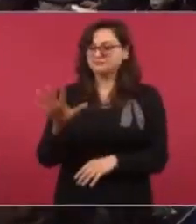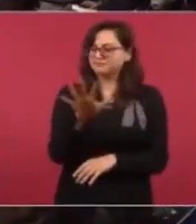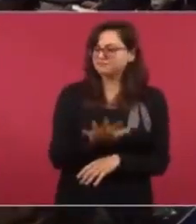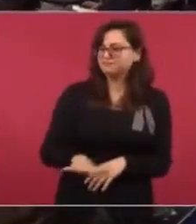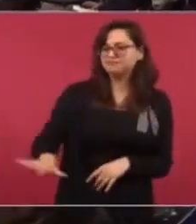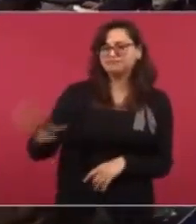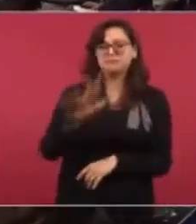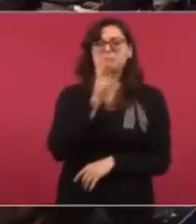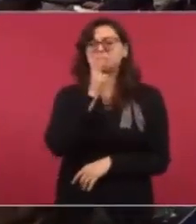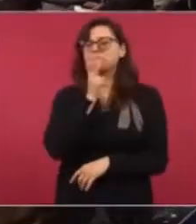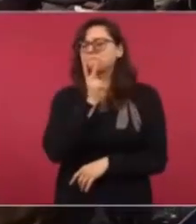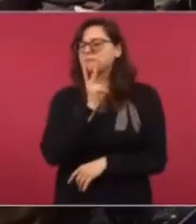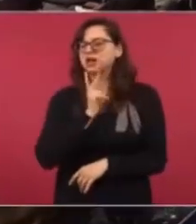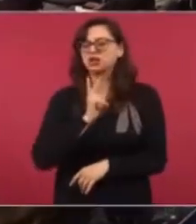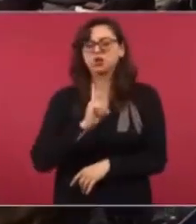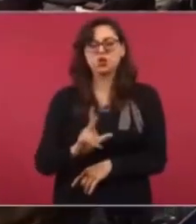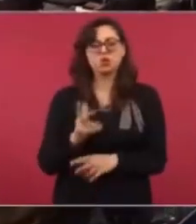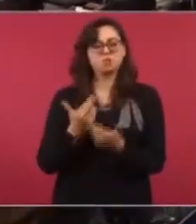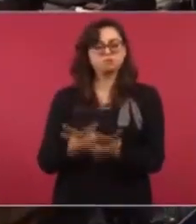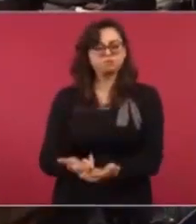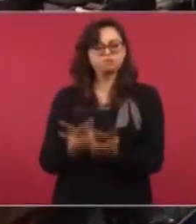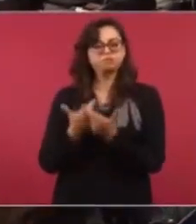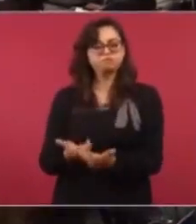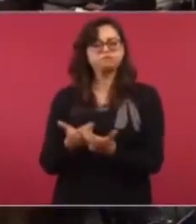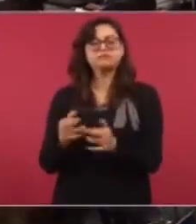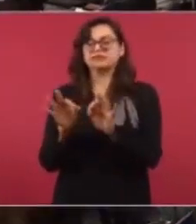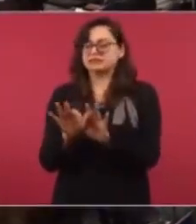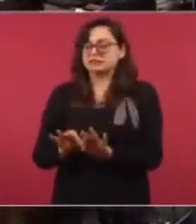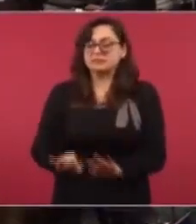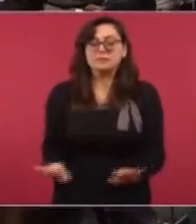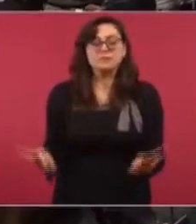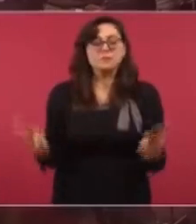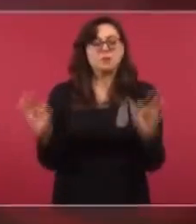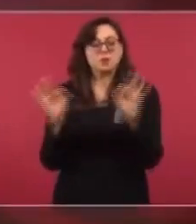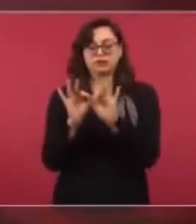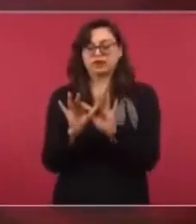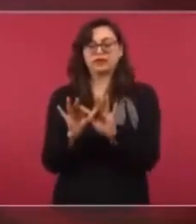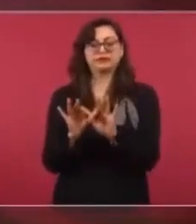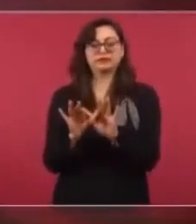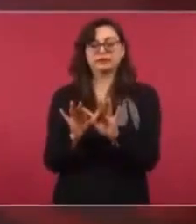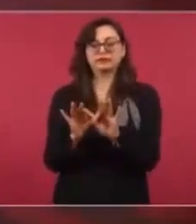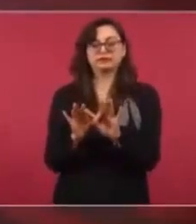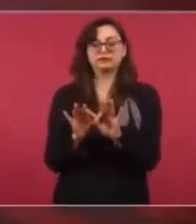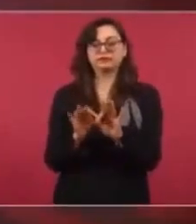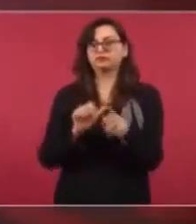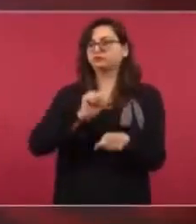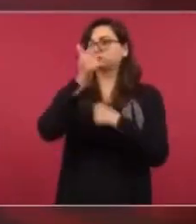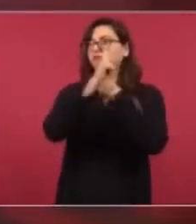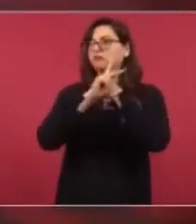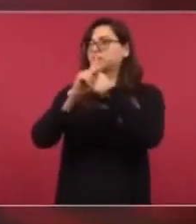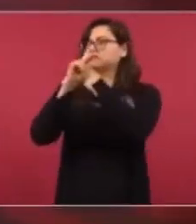de los más importantes del mundo.